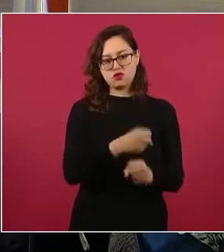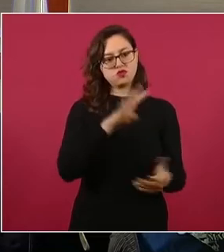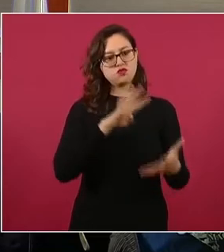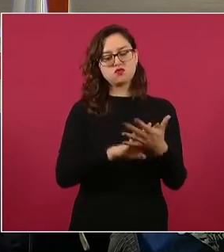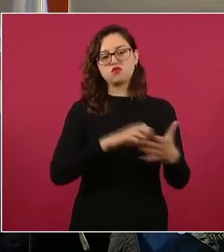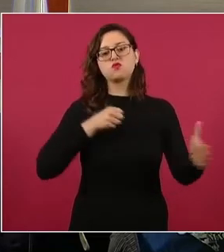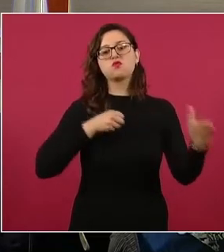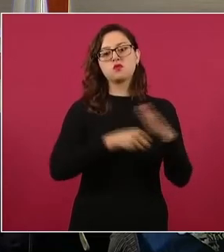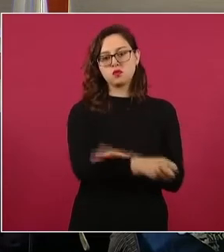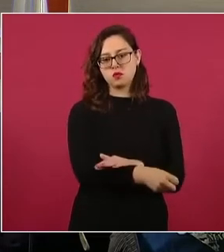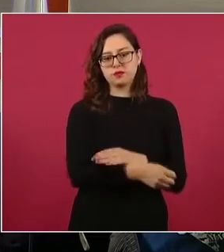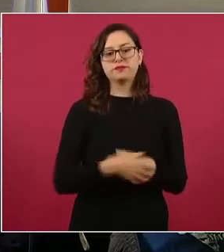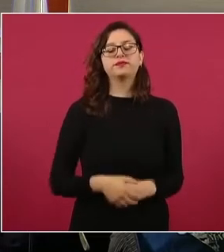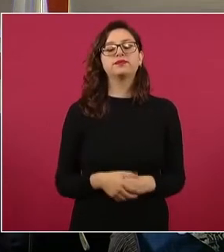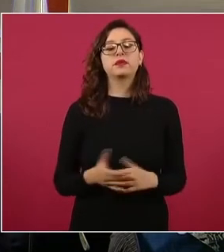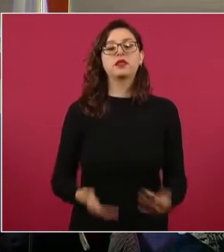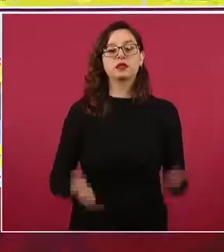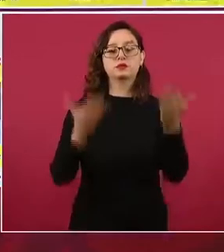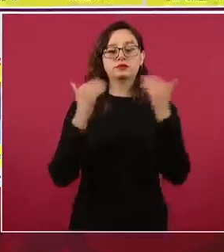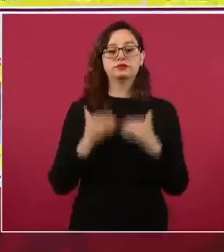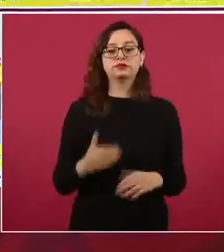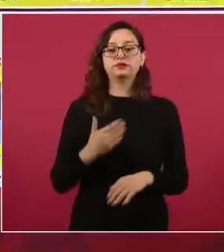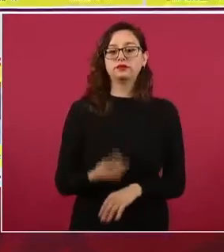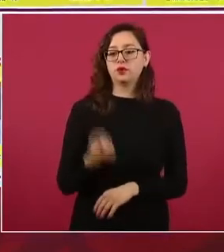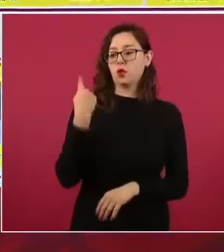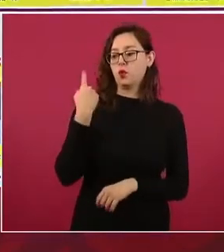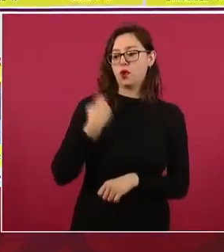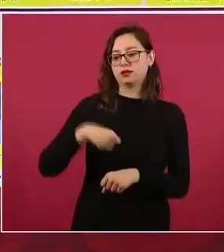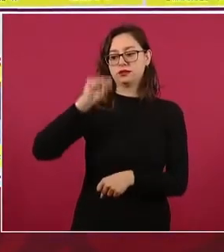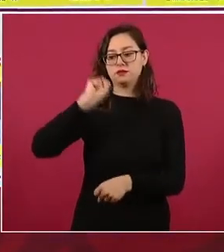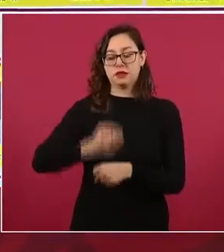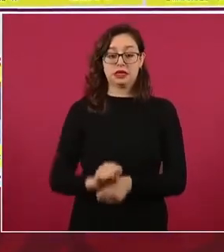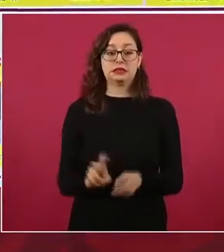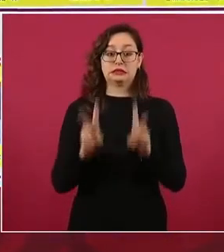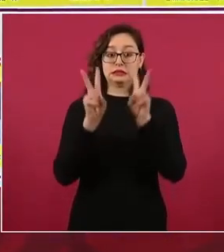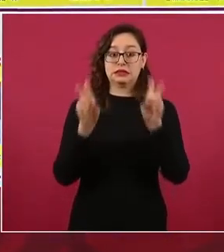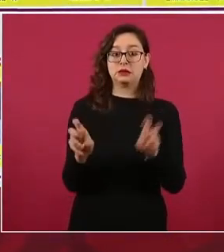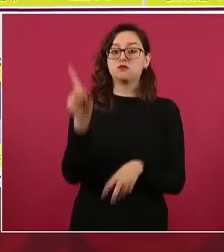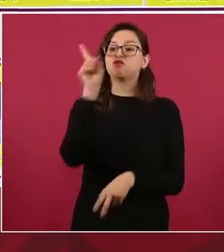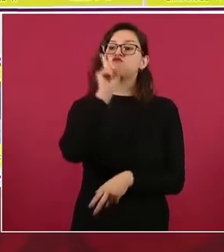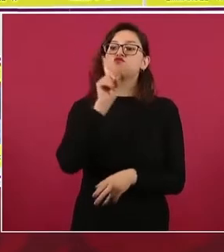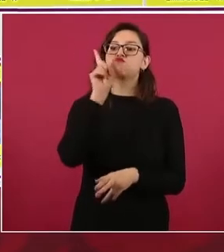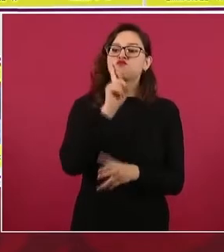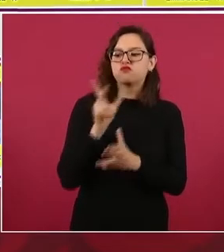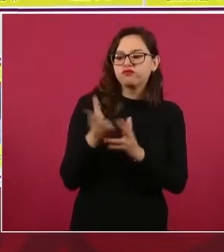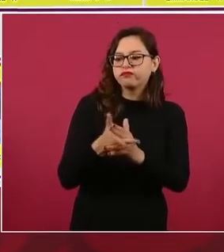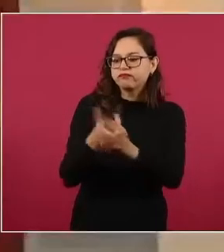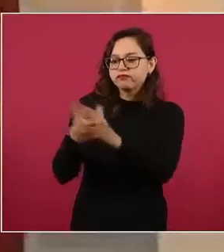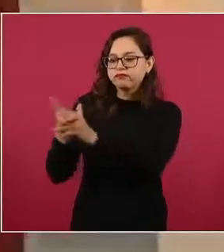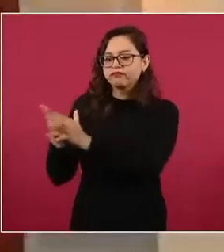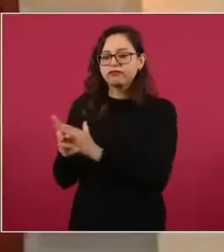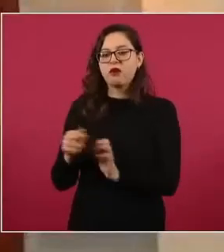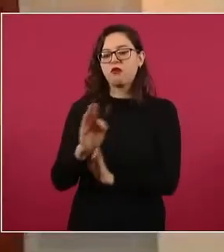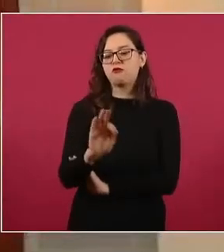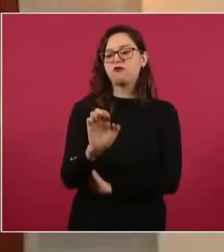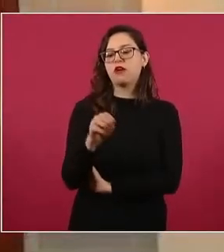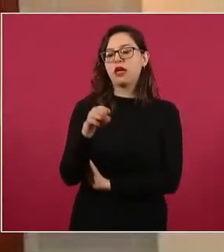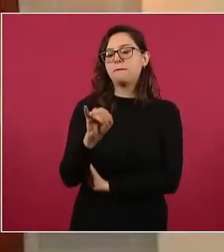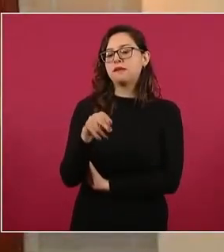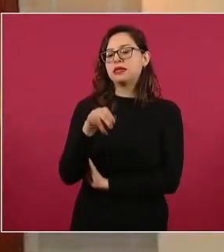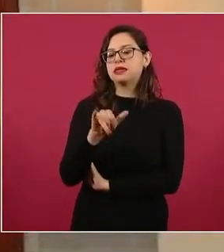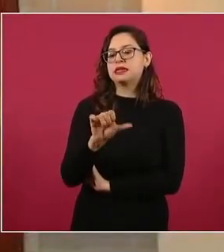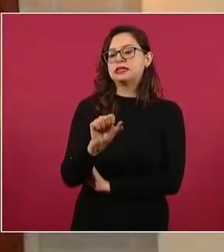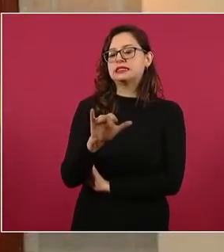La semana pasada se comentó el tema de los feminicidios y en el informe mensual del